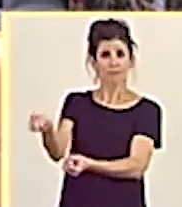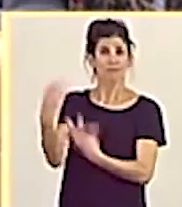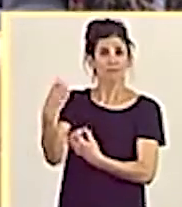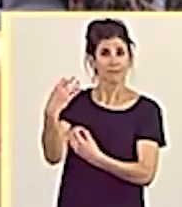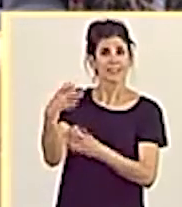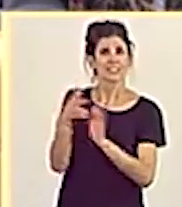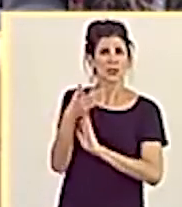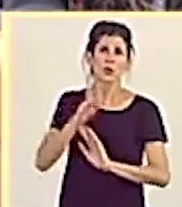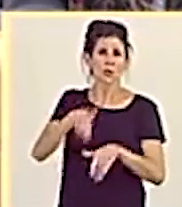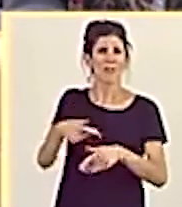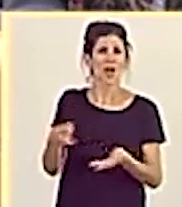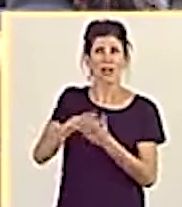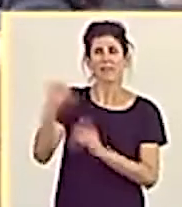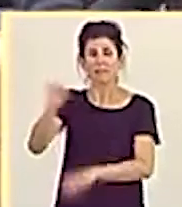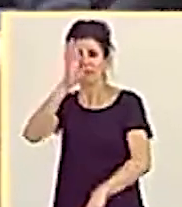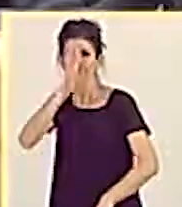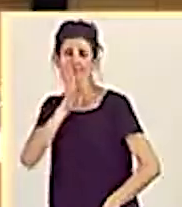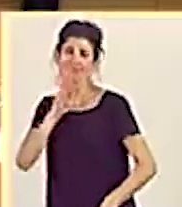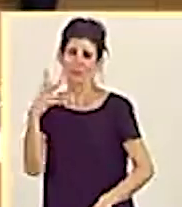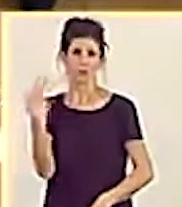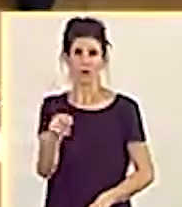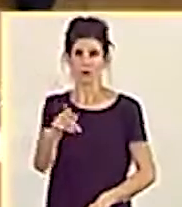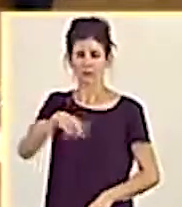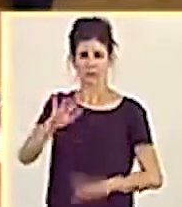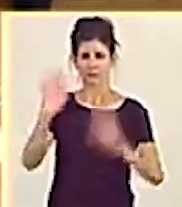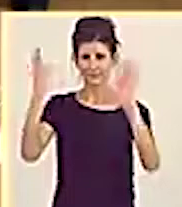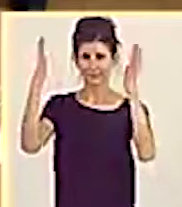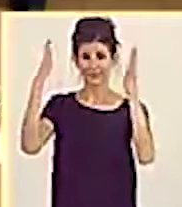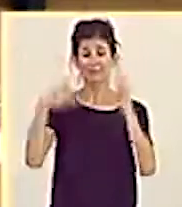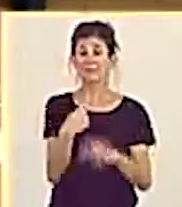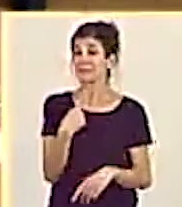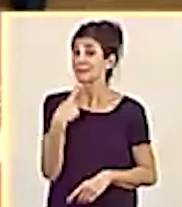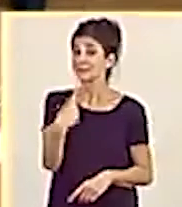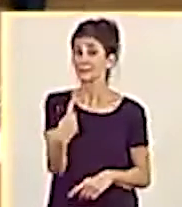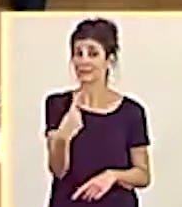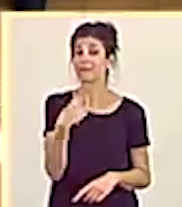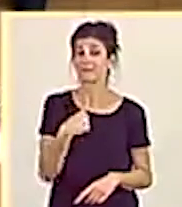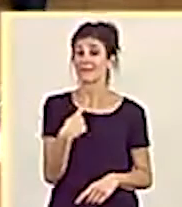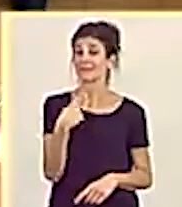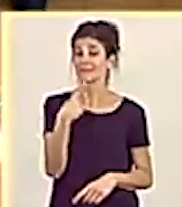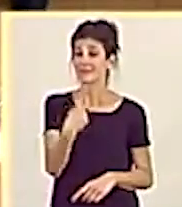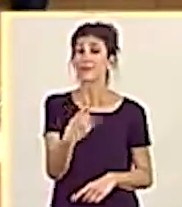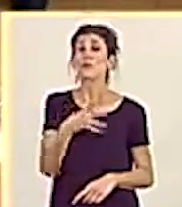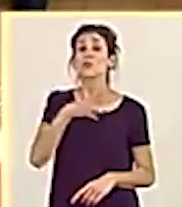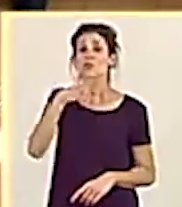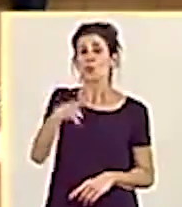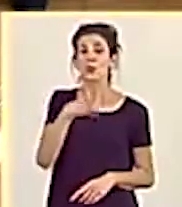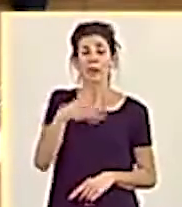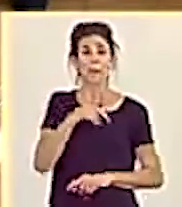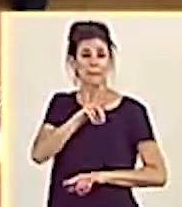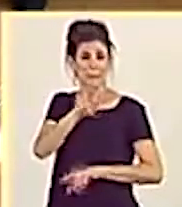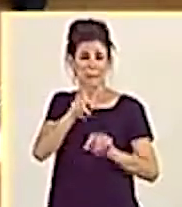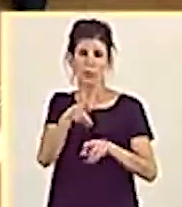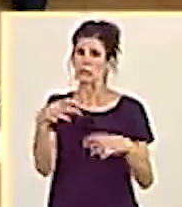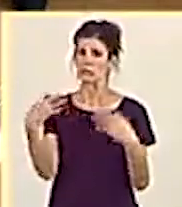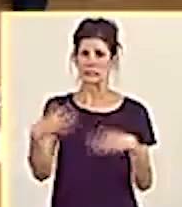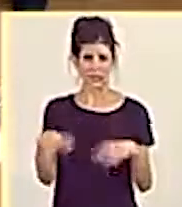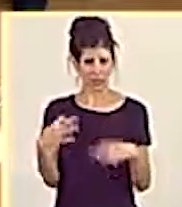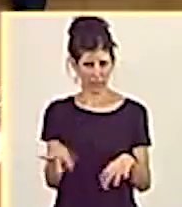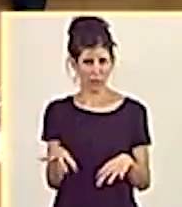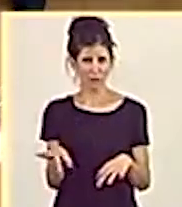y no volver a esconderse. Y se lo digo porque la pregunta es muy sencilla.